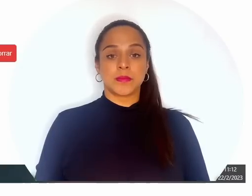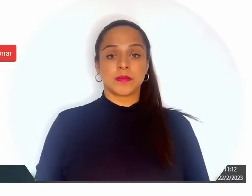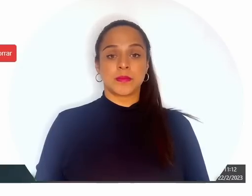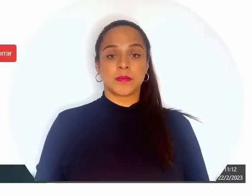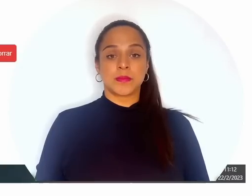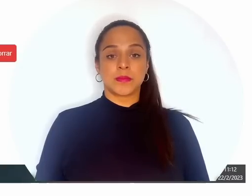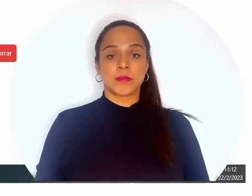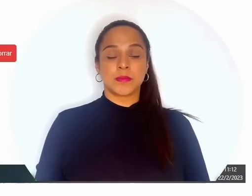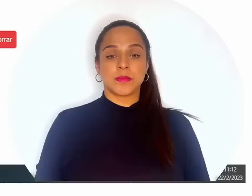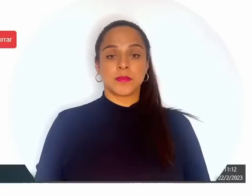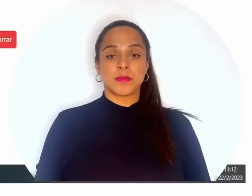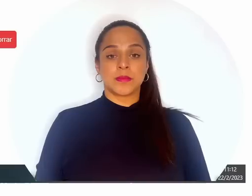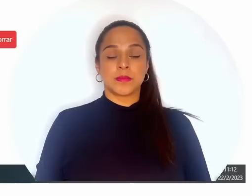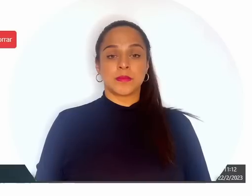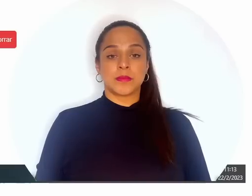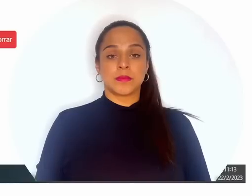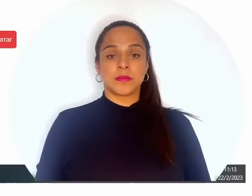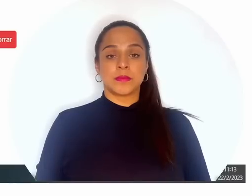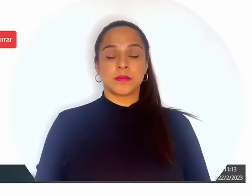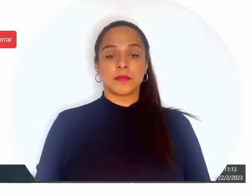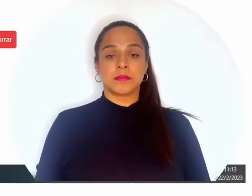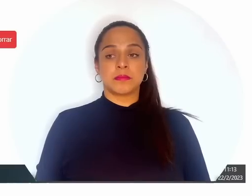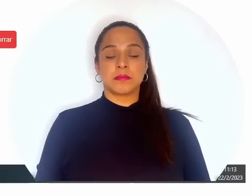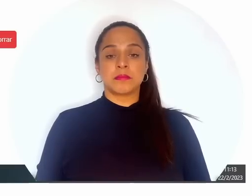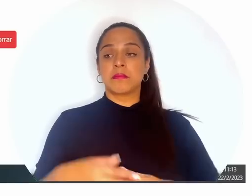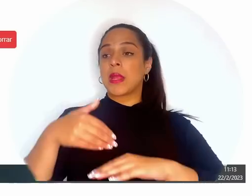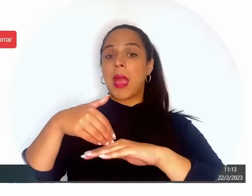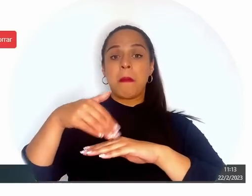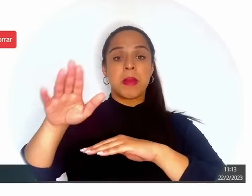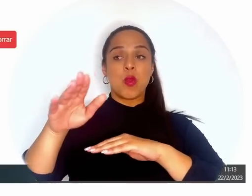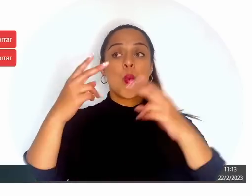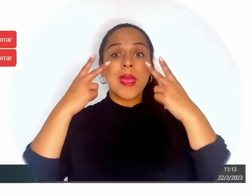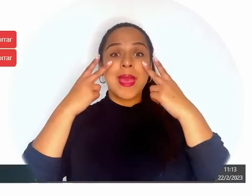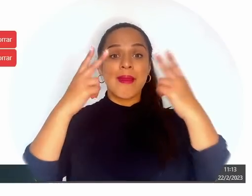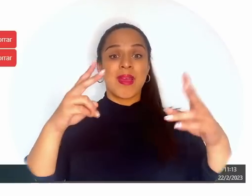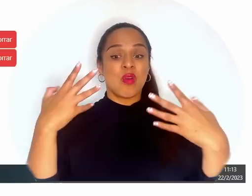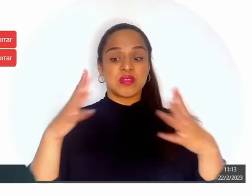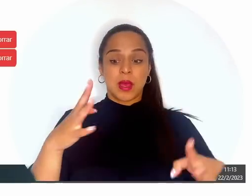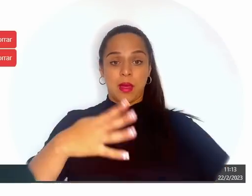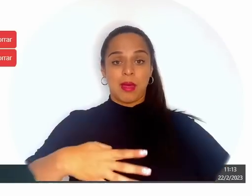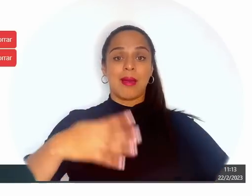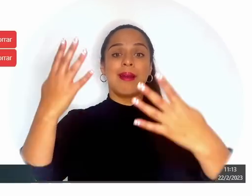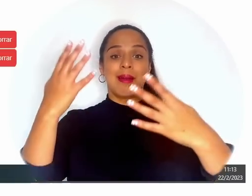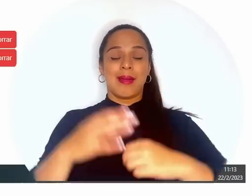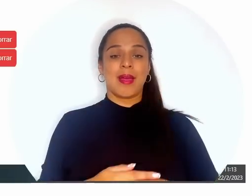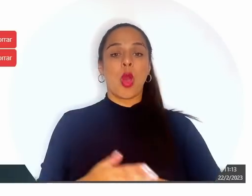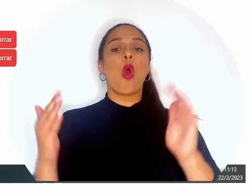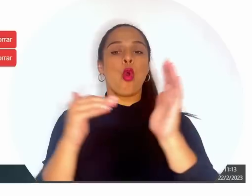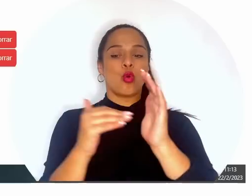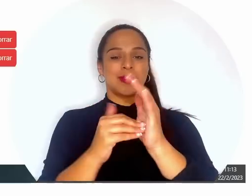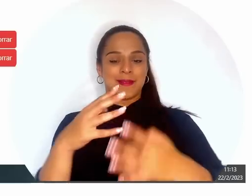¿verdad? Envío y ver cargas realizadas. Vean que aquí ya me volvió a cargar el